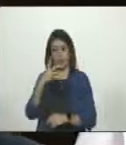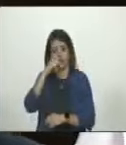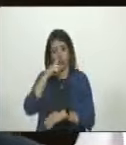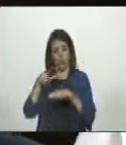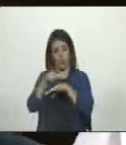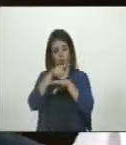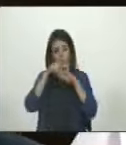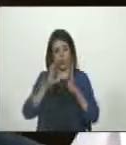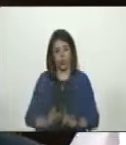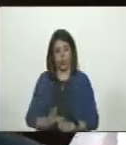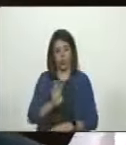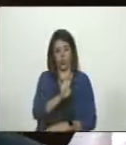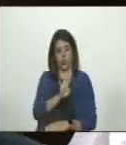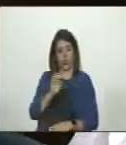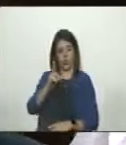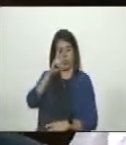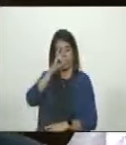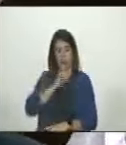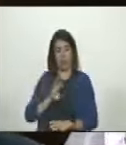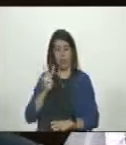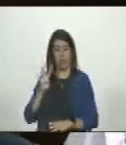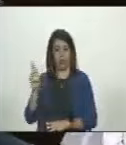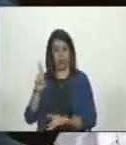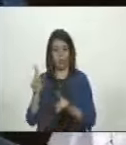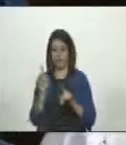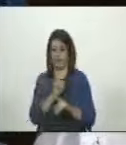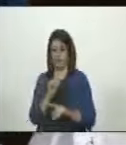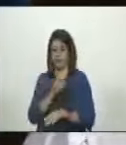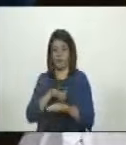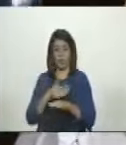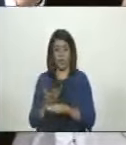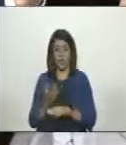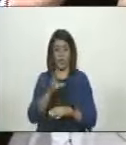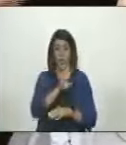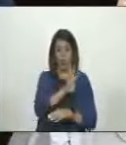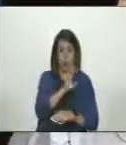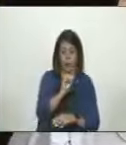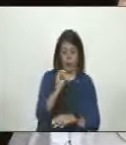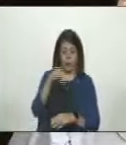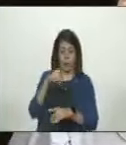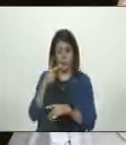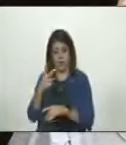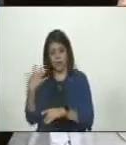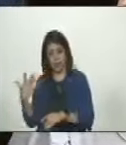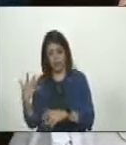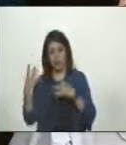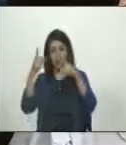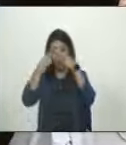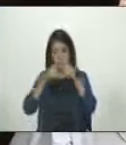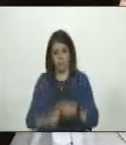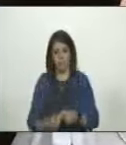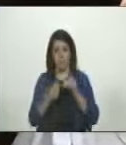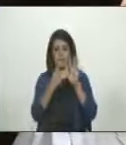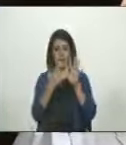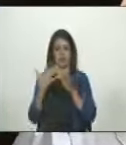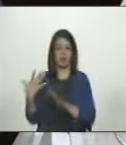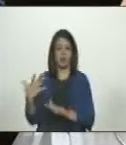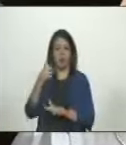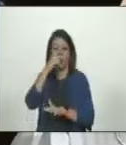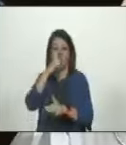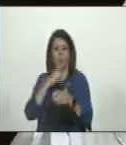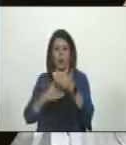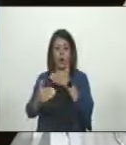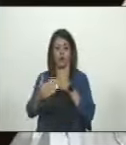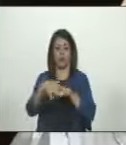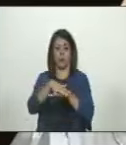de gobierno o de los 40 años de la Cuarta República. Porque si sumas 40 más 25 son 65 y